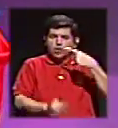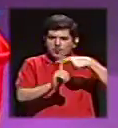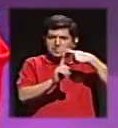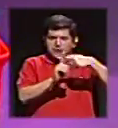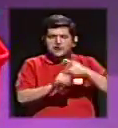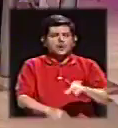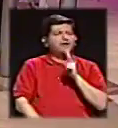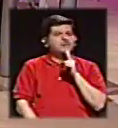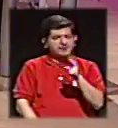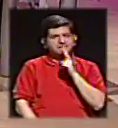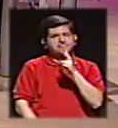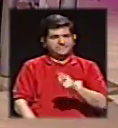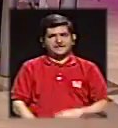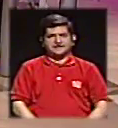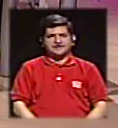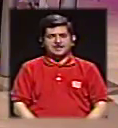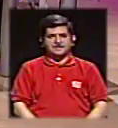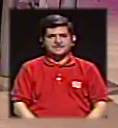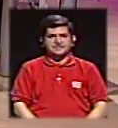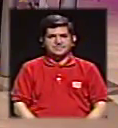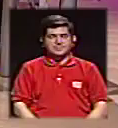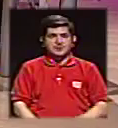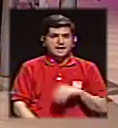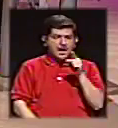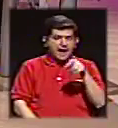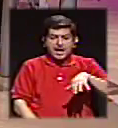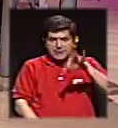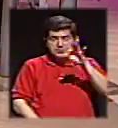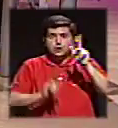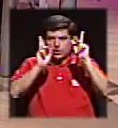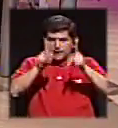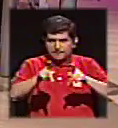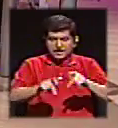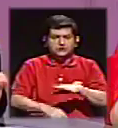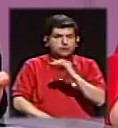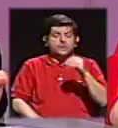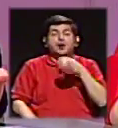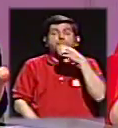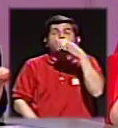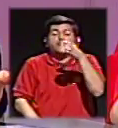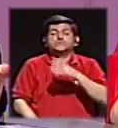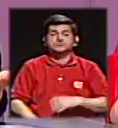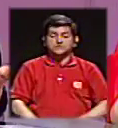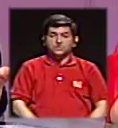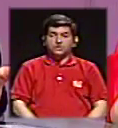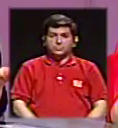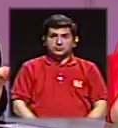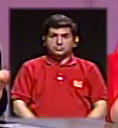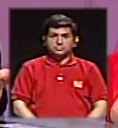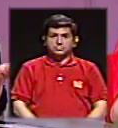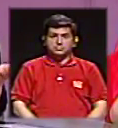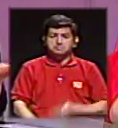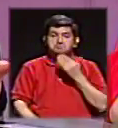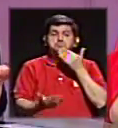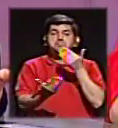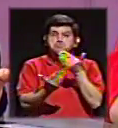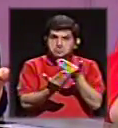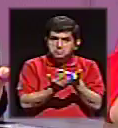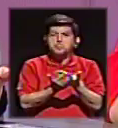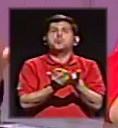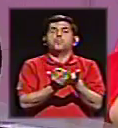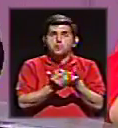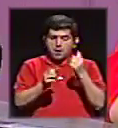favorables. Realmente quien lo seleccionó, lo escogió o lo sugirió, hizo un buen